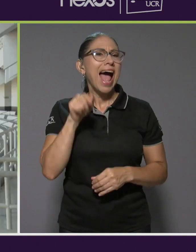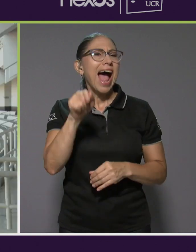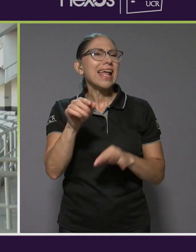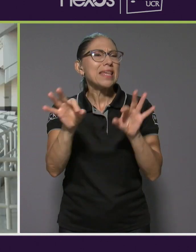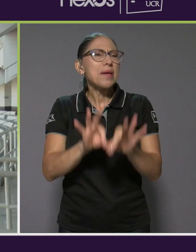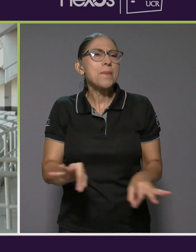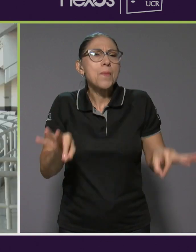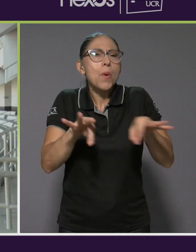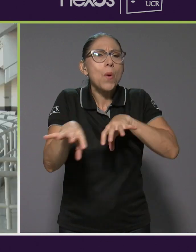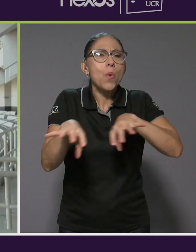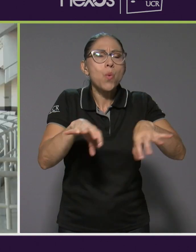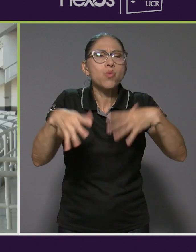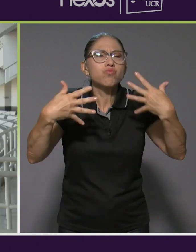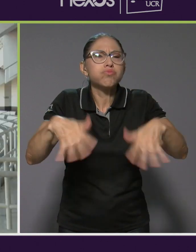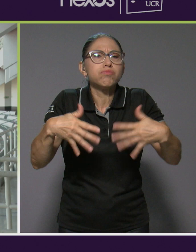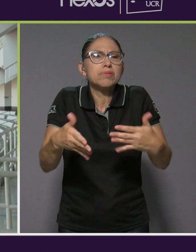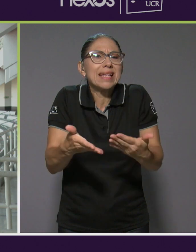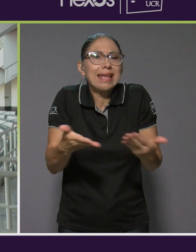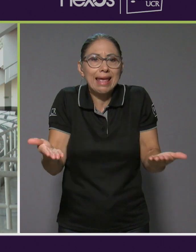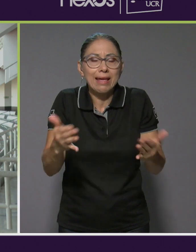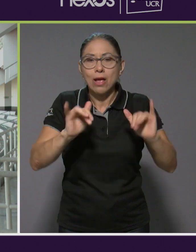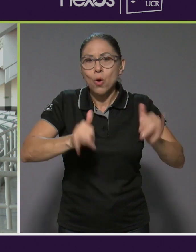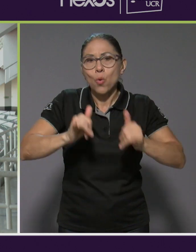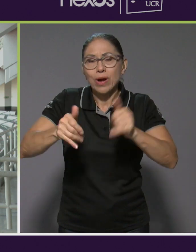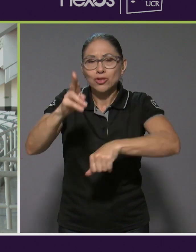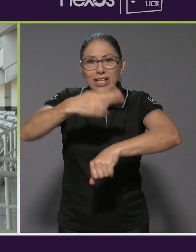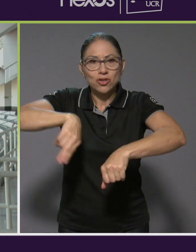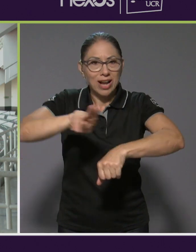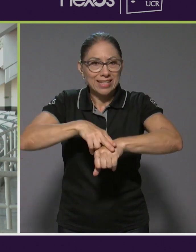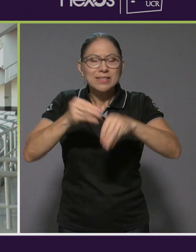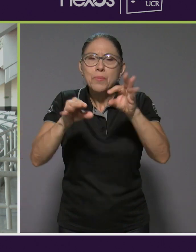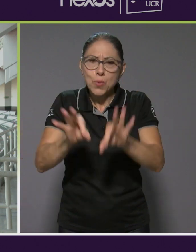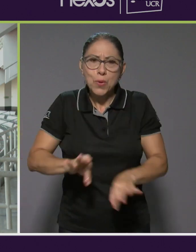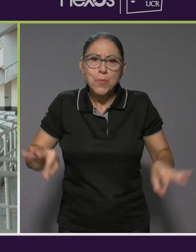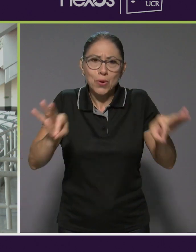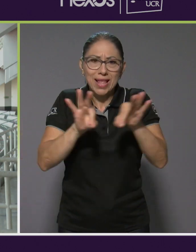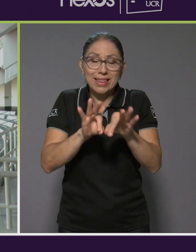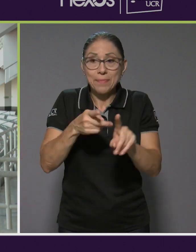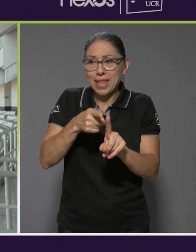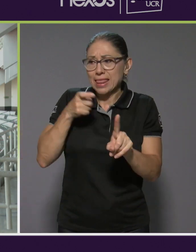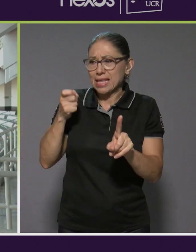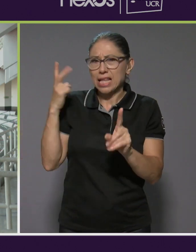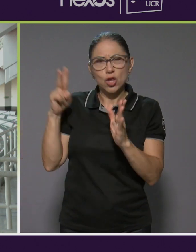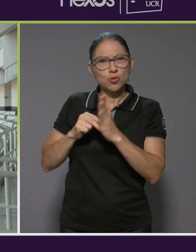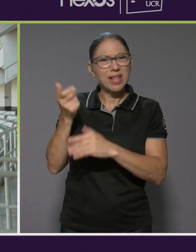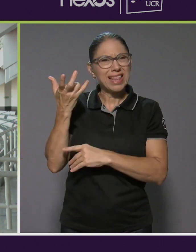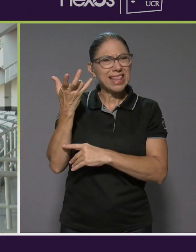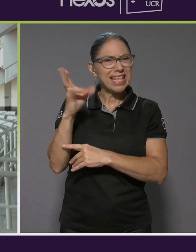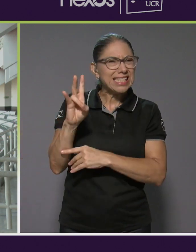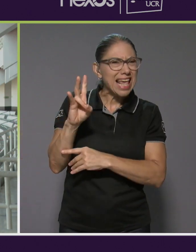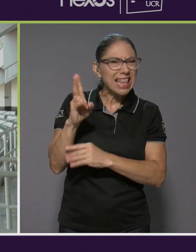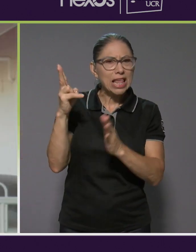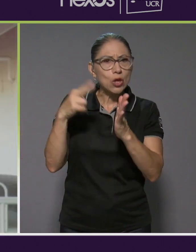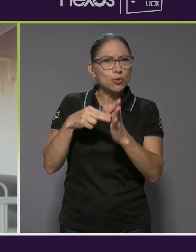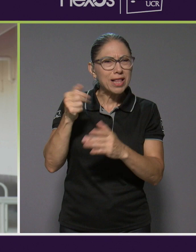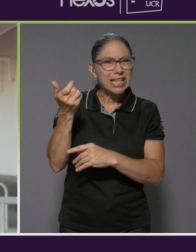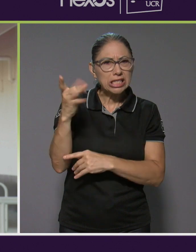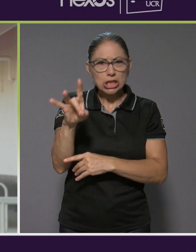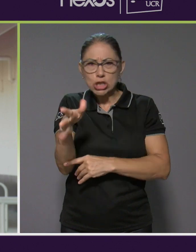Nacionales. Creo que ha sido muy importante. Nosotros hemos venido desde el año 2017, 2018, si mal no recuerdo,